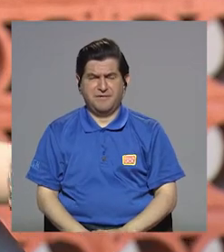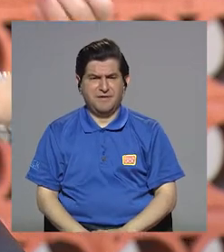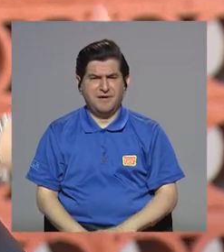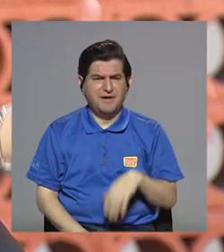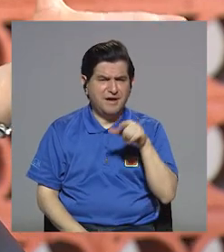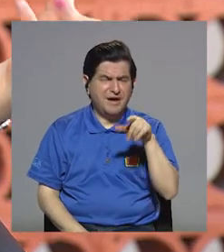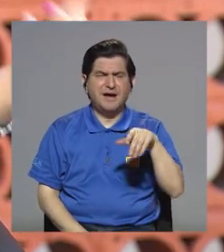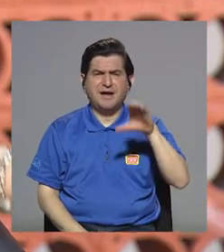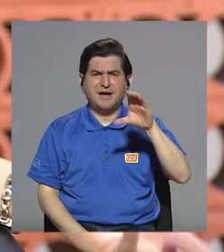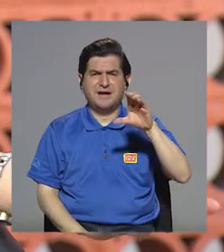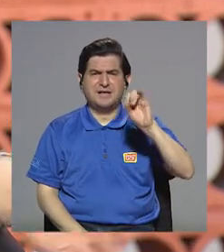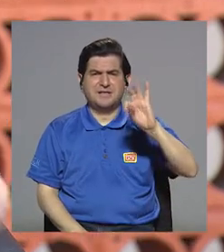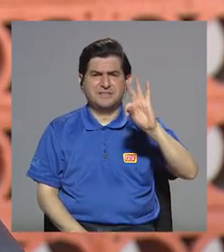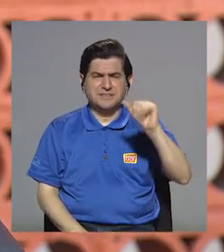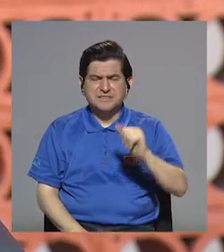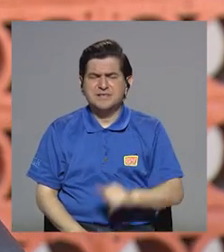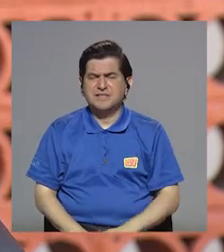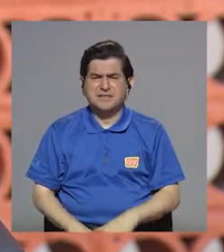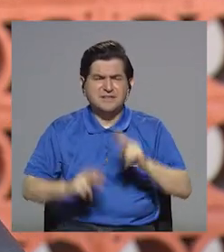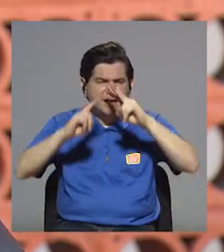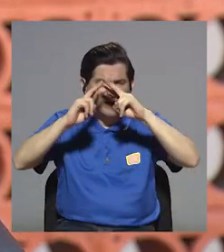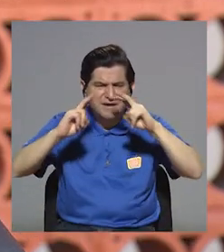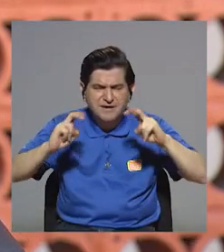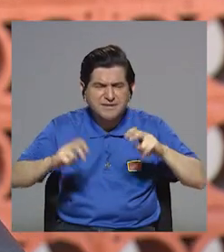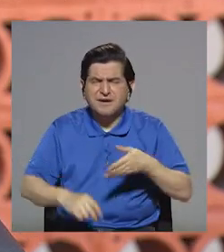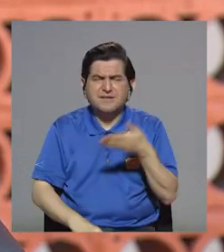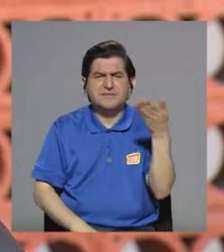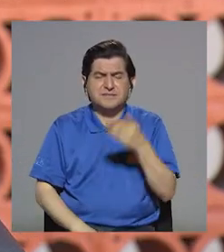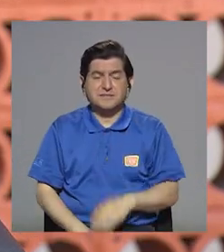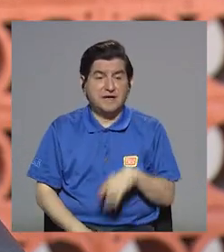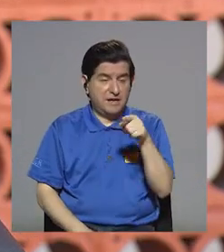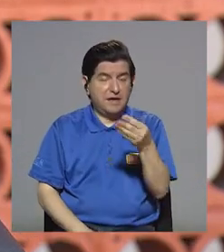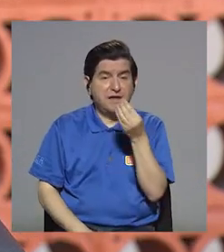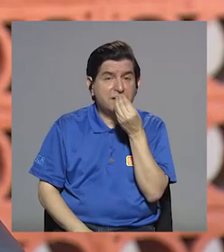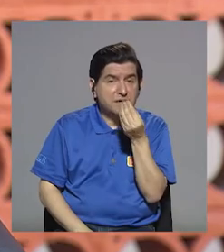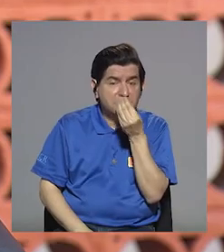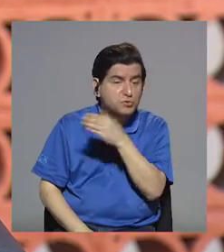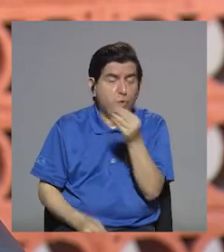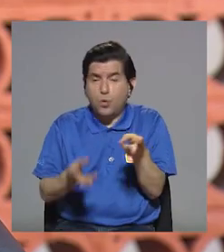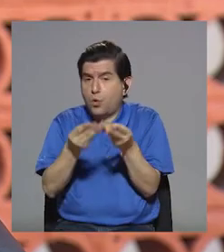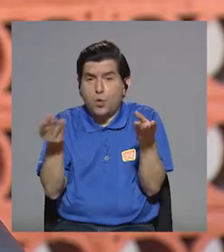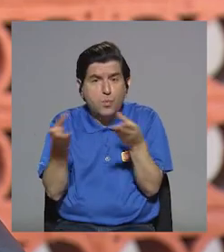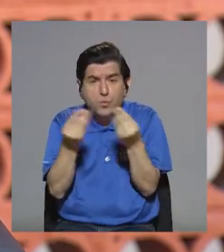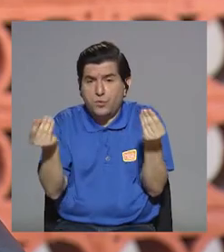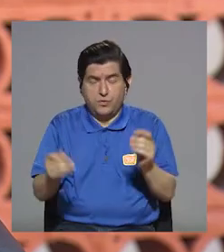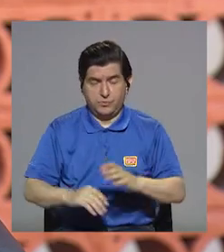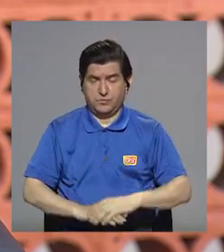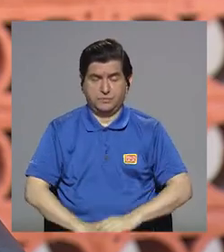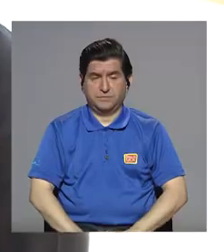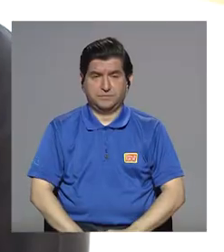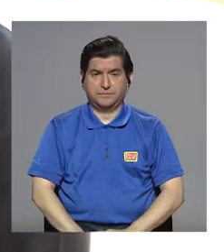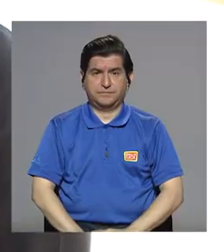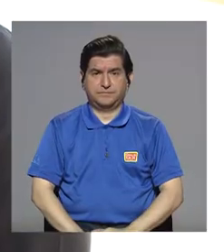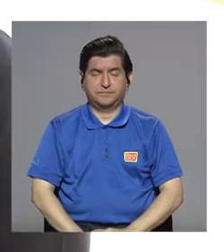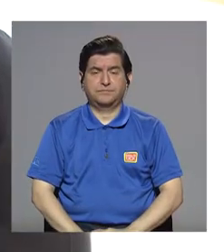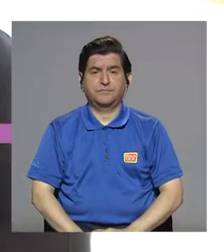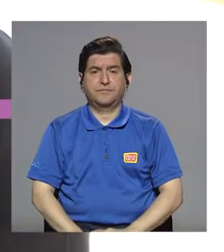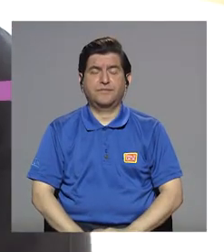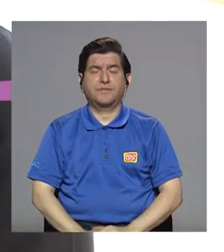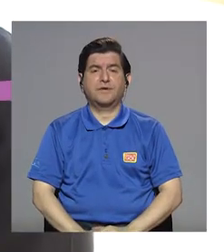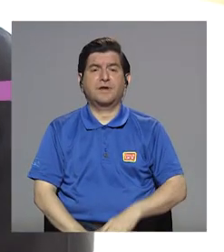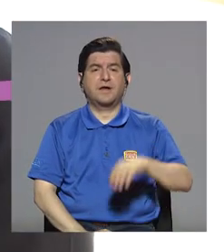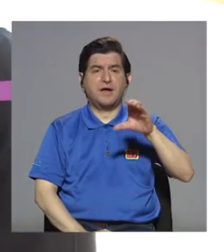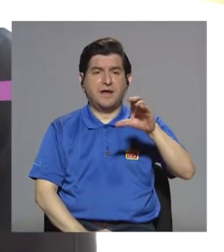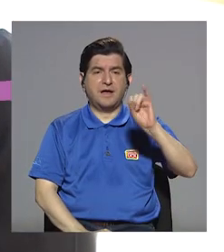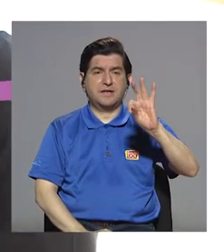el CITA? ¿Qué tipo de análisis le hacen a los alimentos o a estos productos para tener una Bueno, el